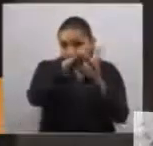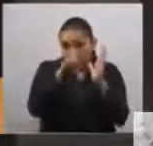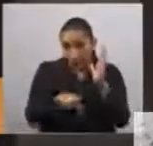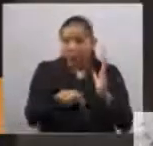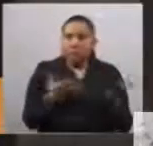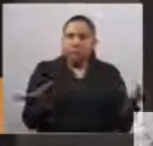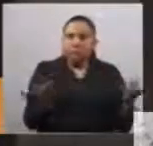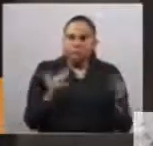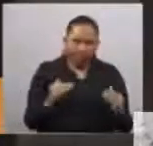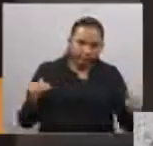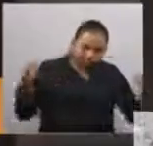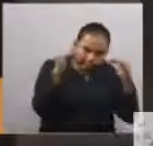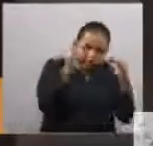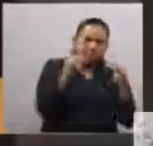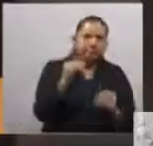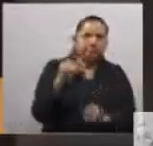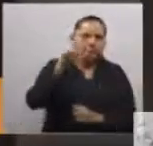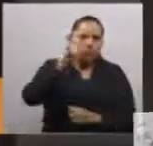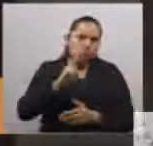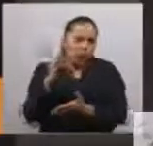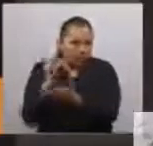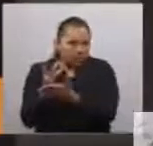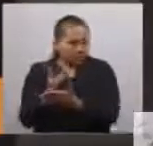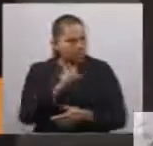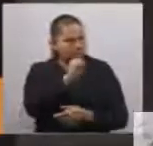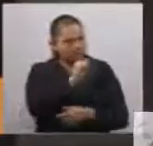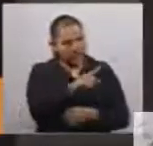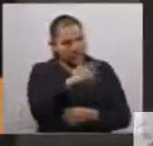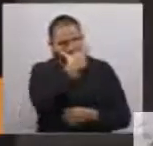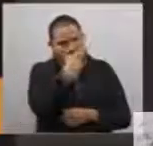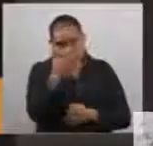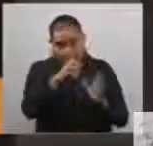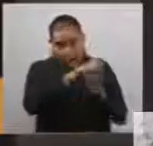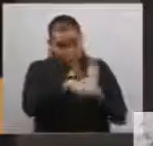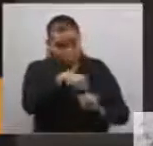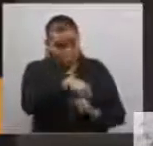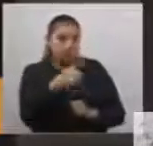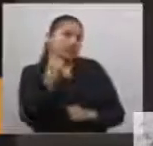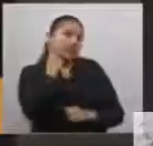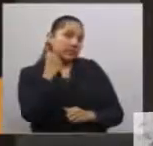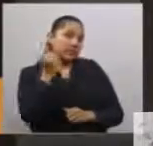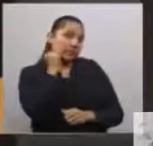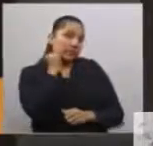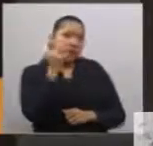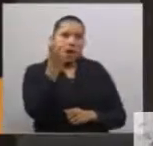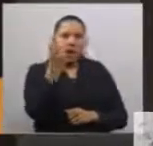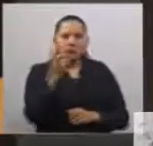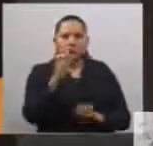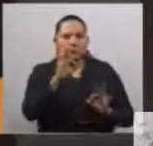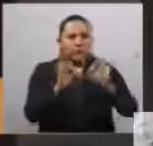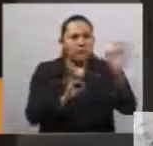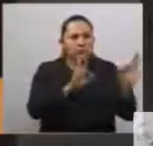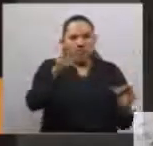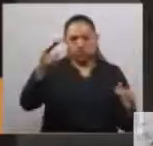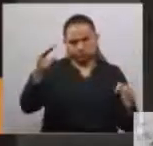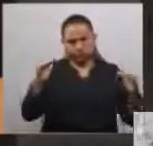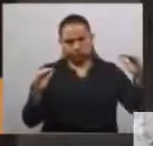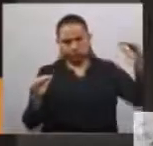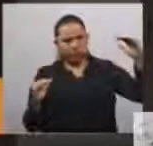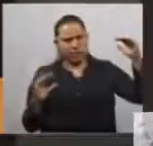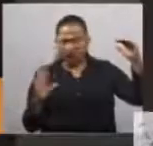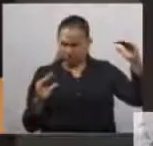pues al tiempo de reconocer este derecho también busca atender las desigualdades de género desde su origen